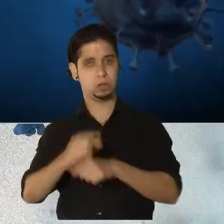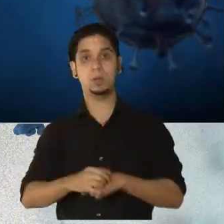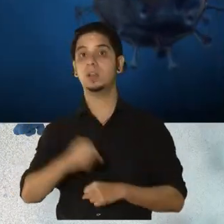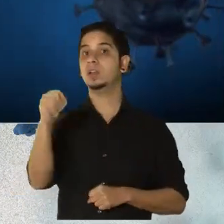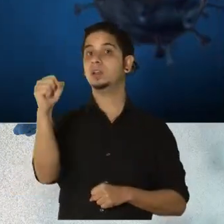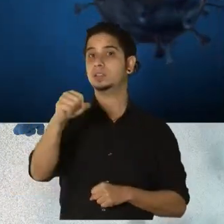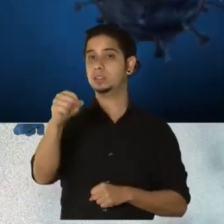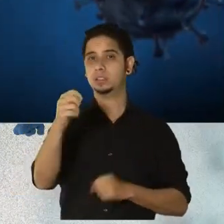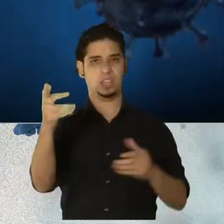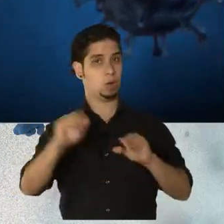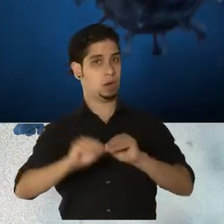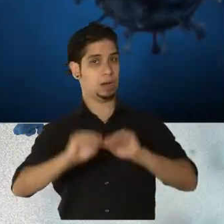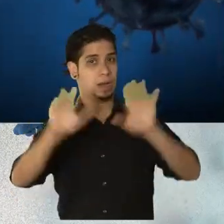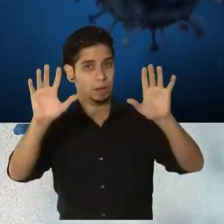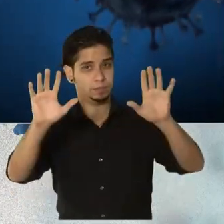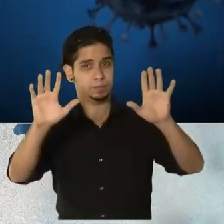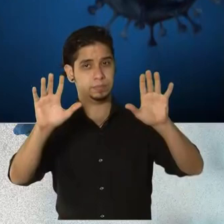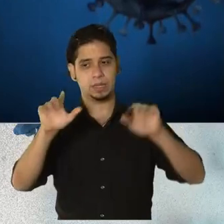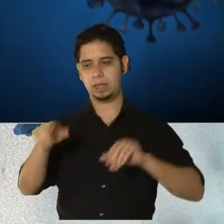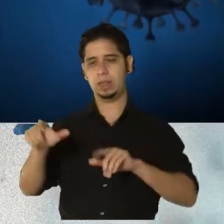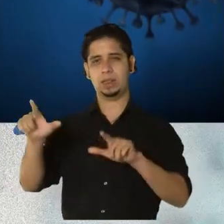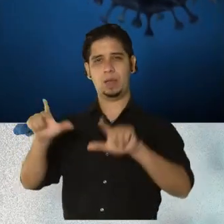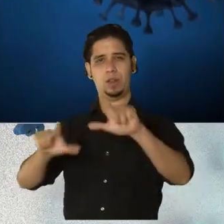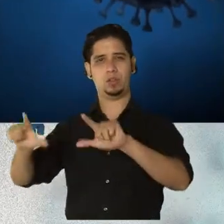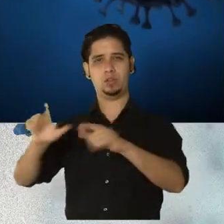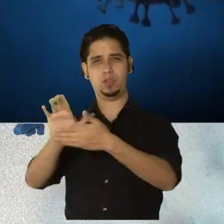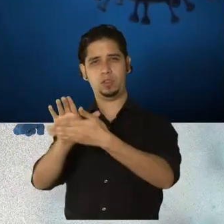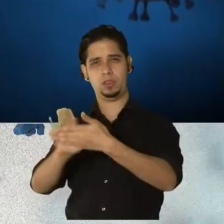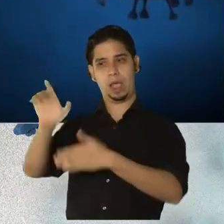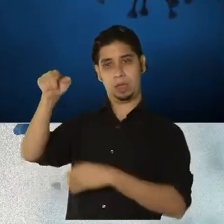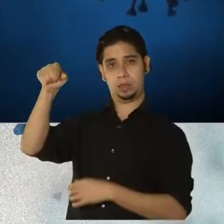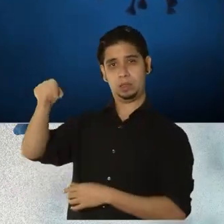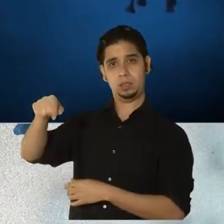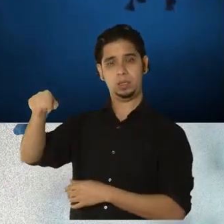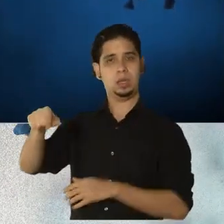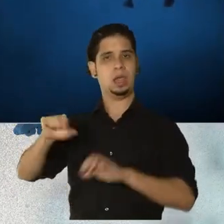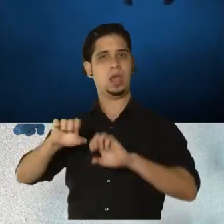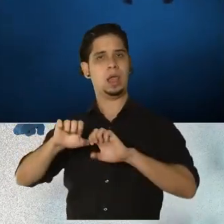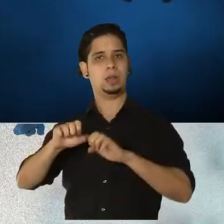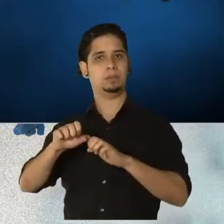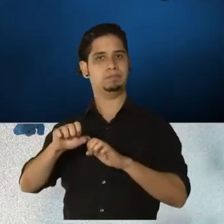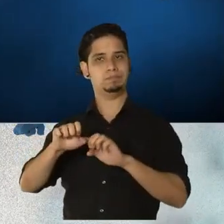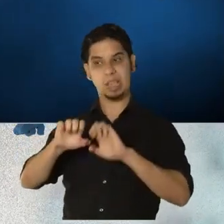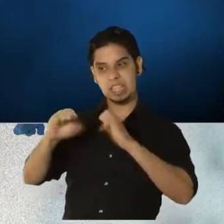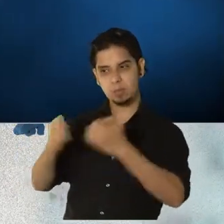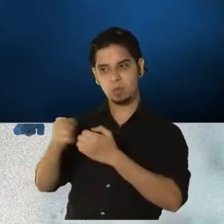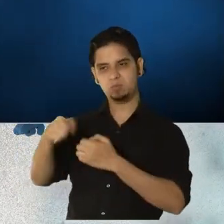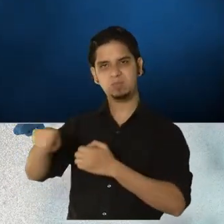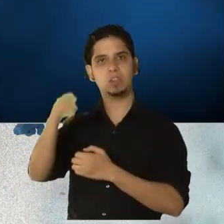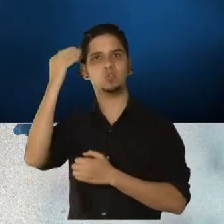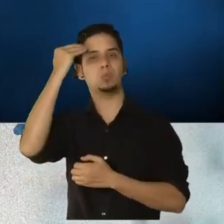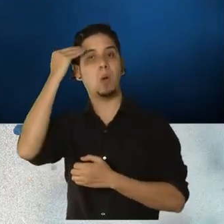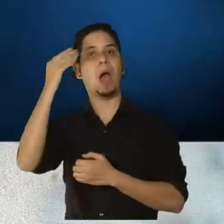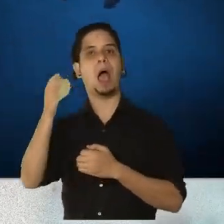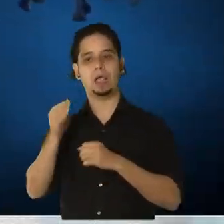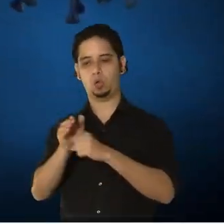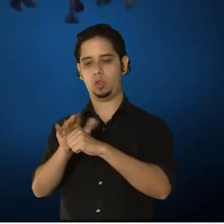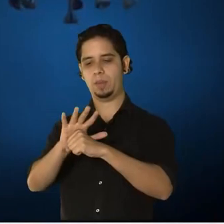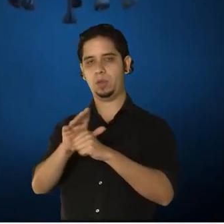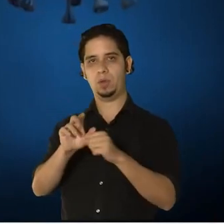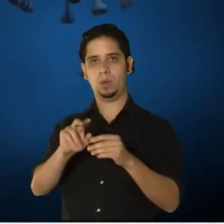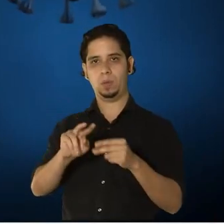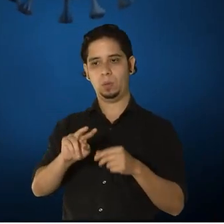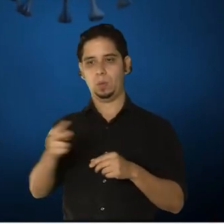este espacio de aclaración, en el laboratorio de la universidad, el equipo lo que detectó son unas mutaciones, ¿verdad?,